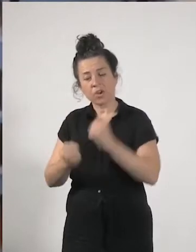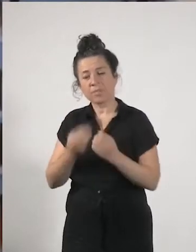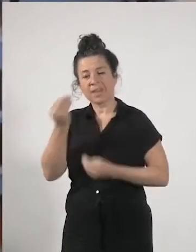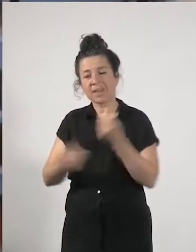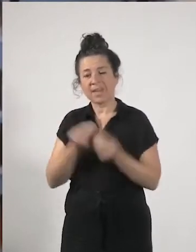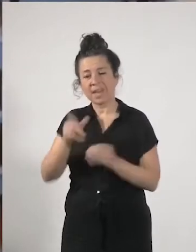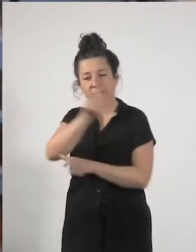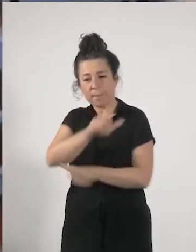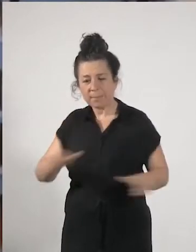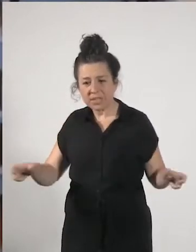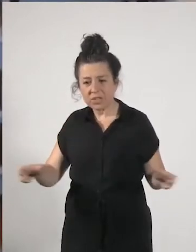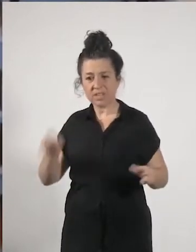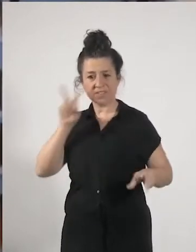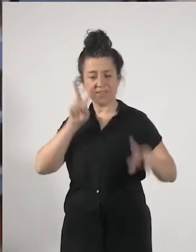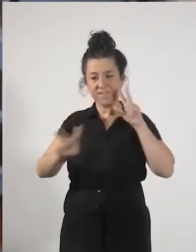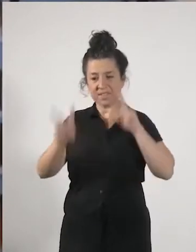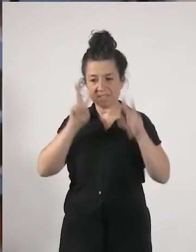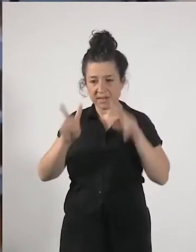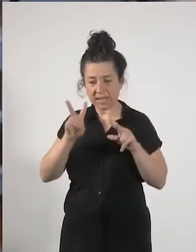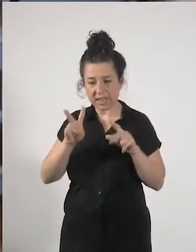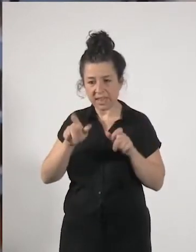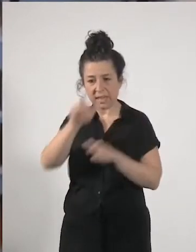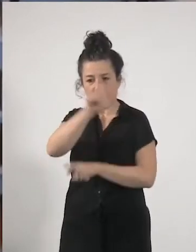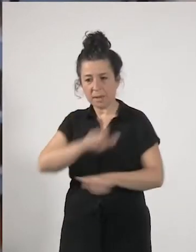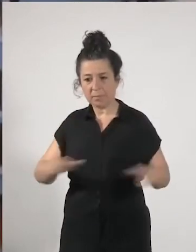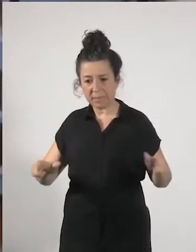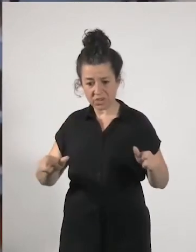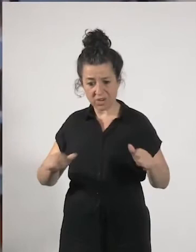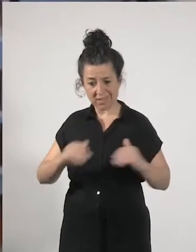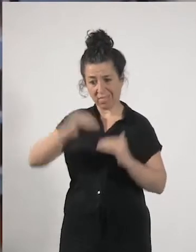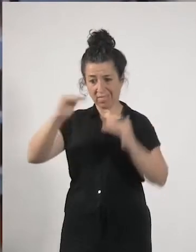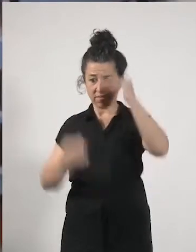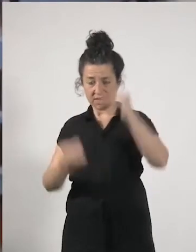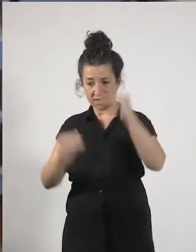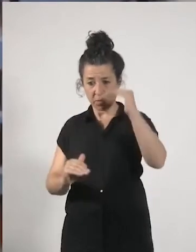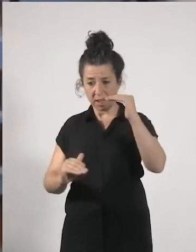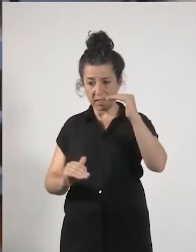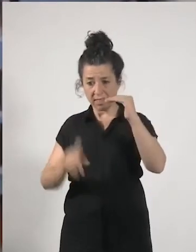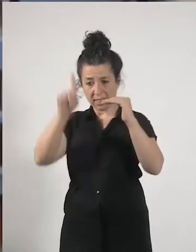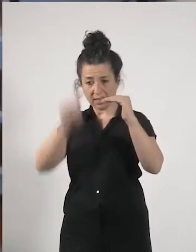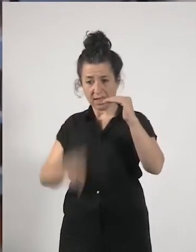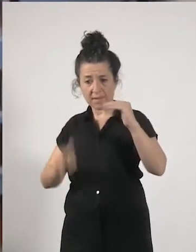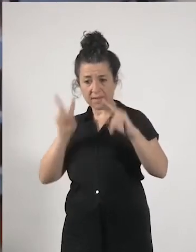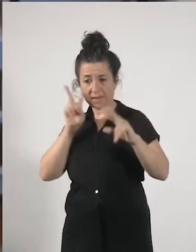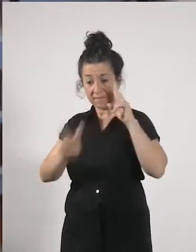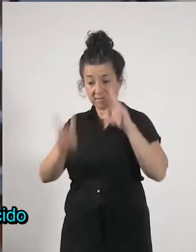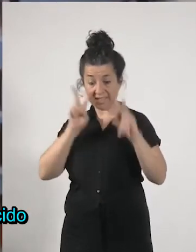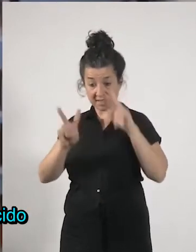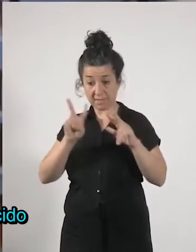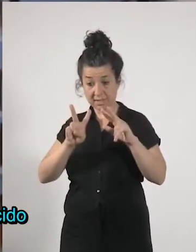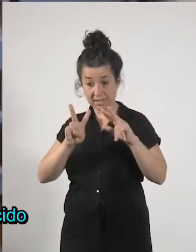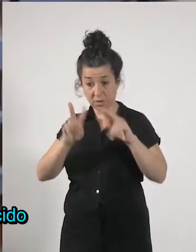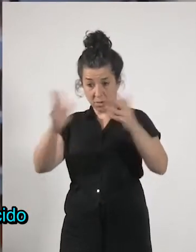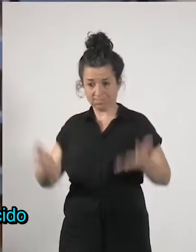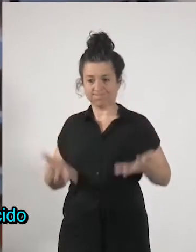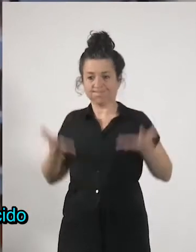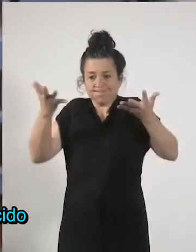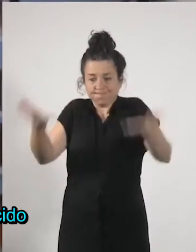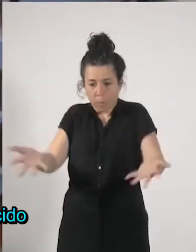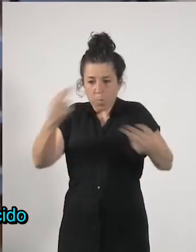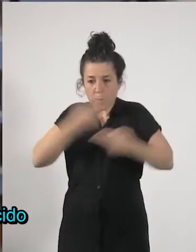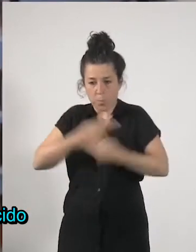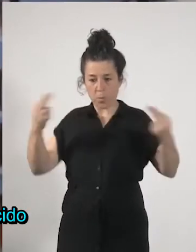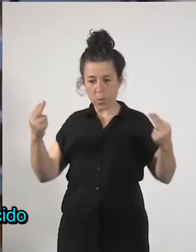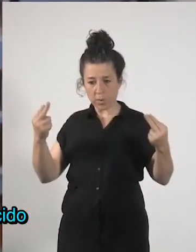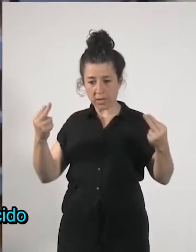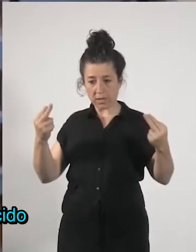gente y a las desigualdades que hay entre las personas se vuelven muy visibles, ¿no? Y esto es algo que había